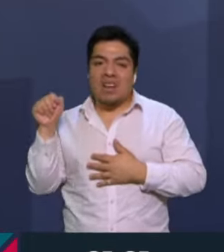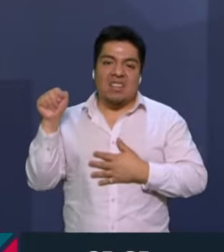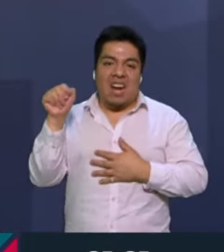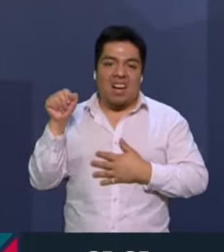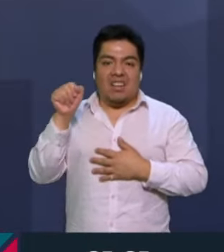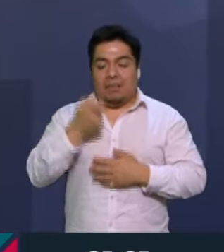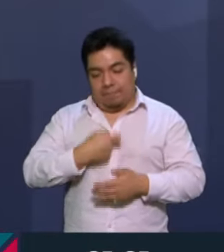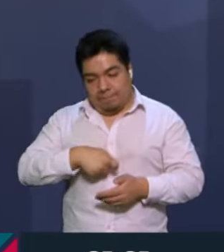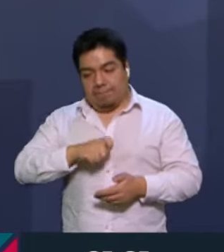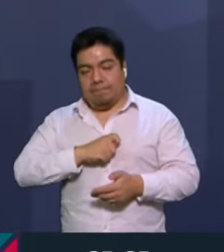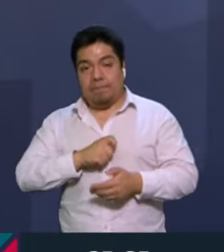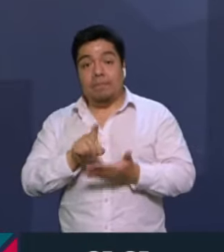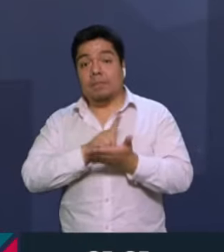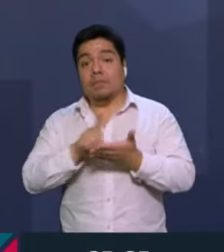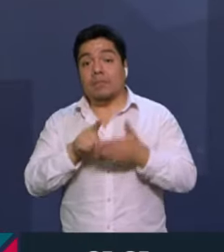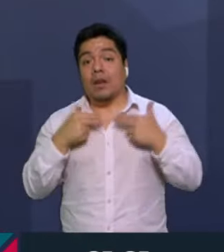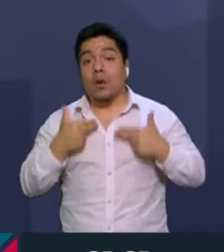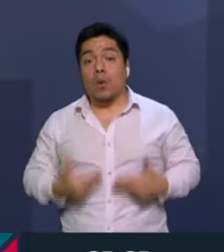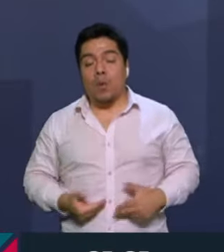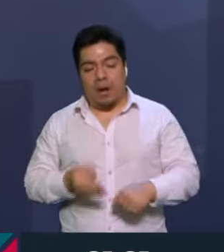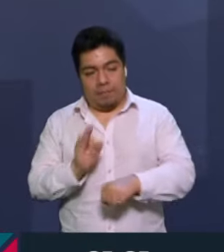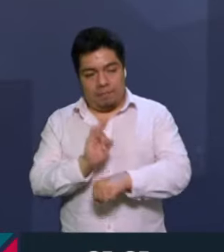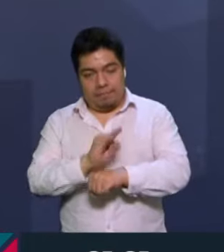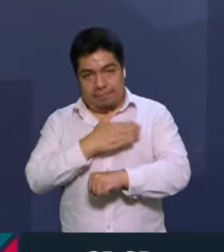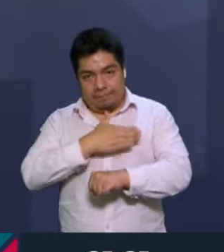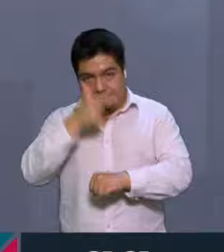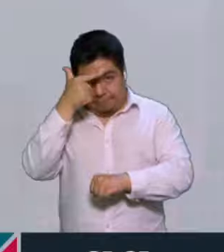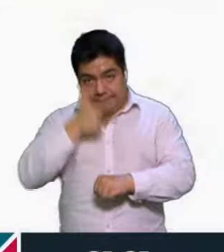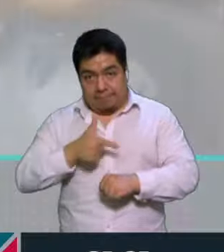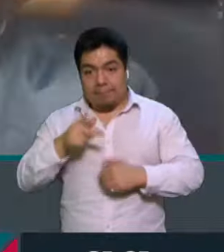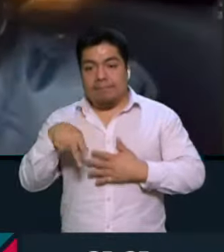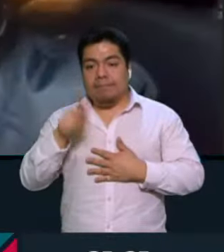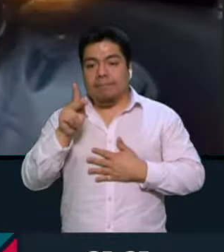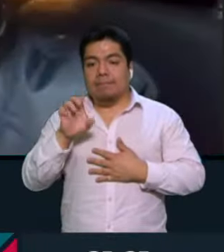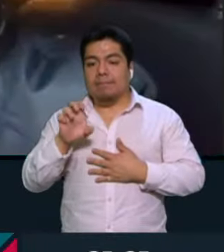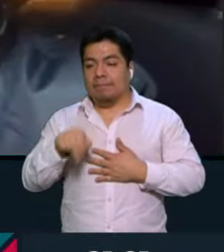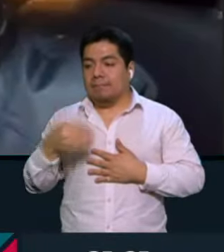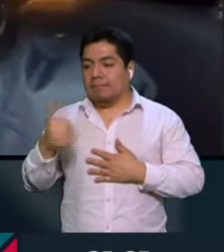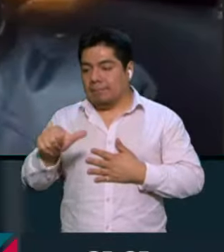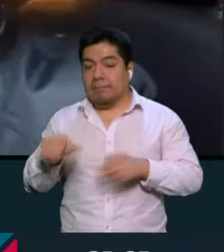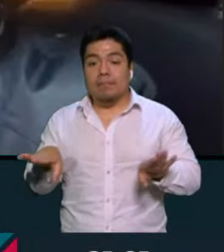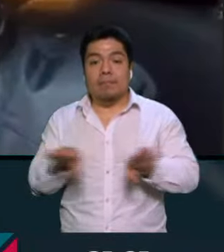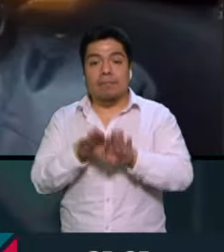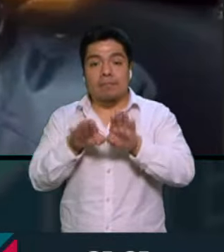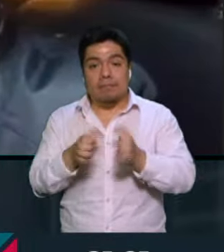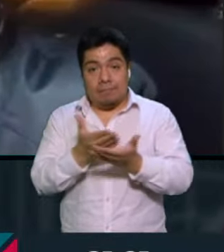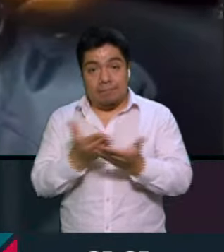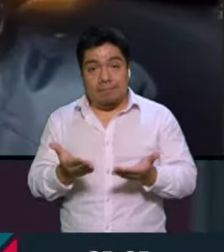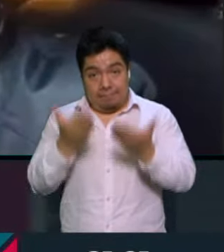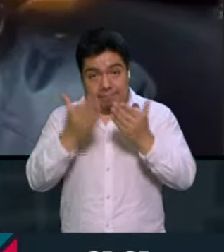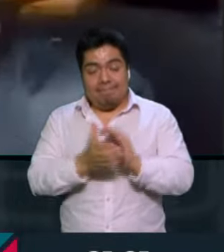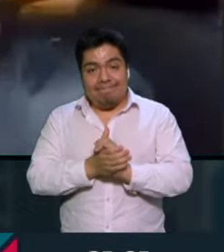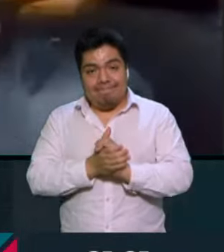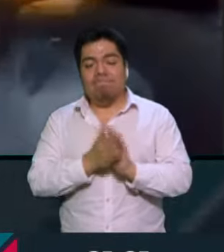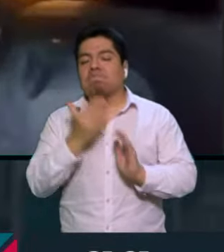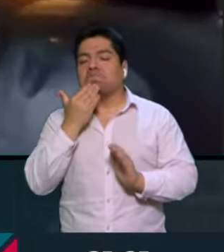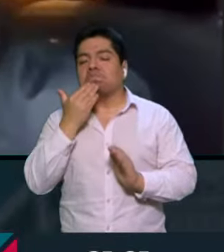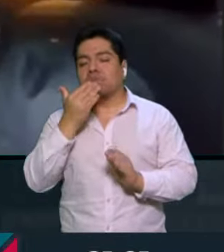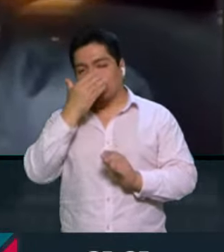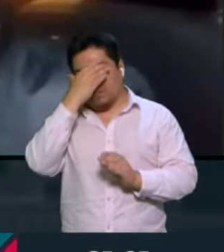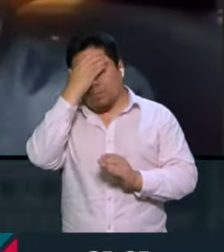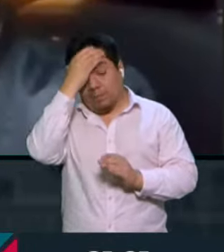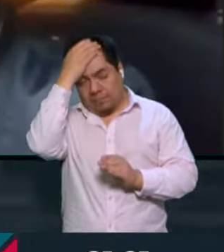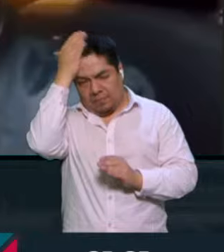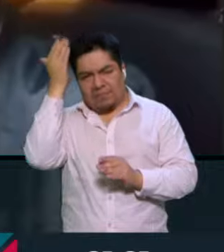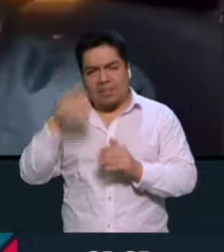y defensora de derechos humanos. Buenas noches, Kenia, ¿cómo estás? Hola, muy buenas noches, muy bien, gracias. Qué bueno que nos acompañas. Y ya